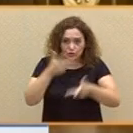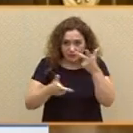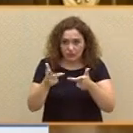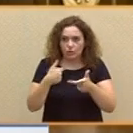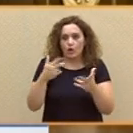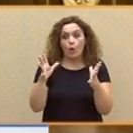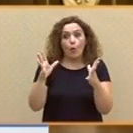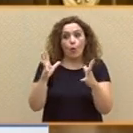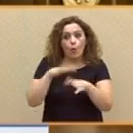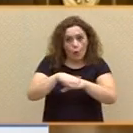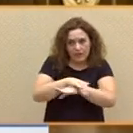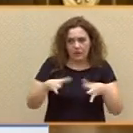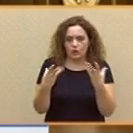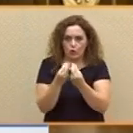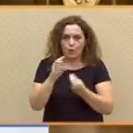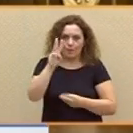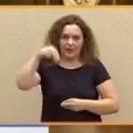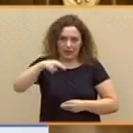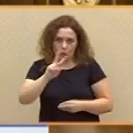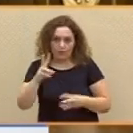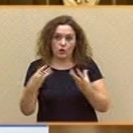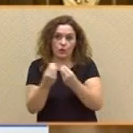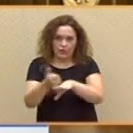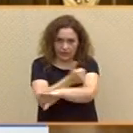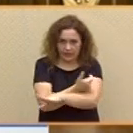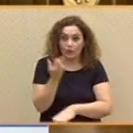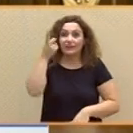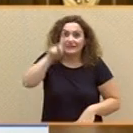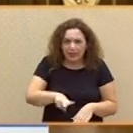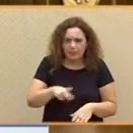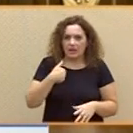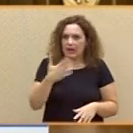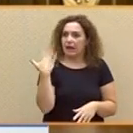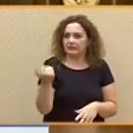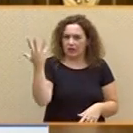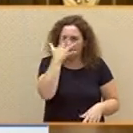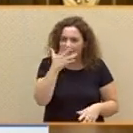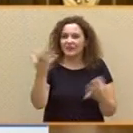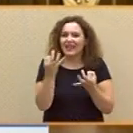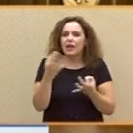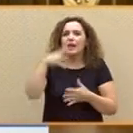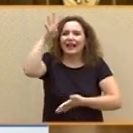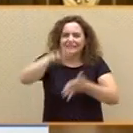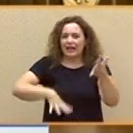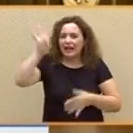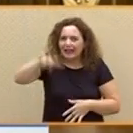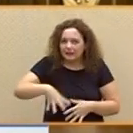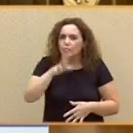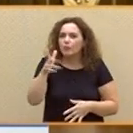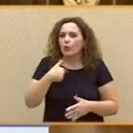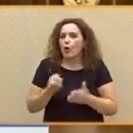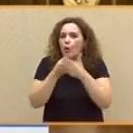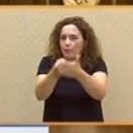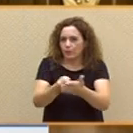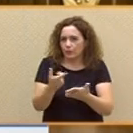especula sobre lo que hará la nueva convergencia, que tuvo que pasar vergüenza en Cataluña por haberles apoyado con su voto secreto